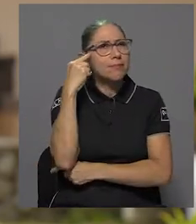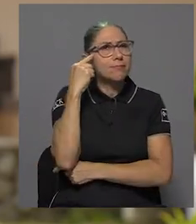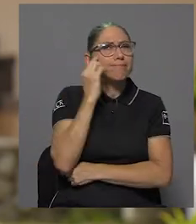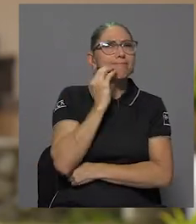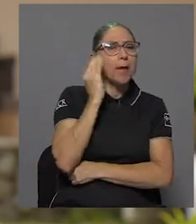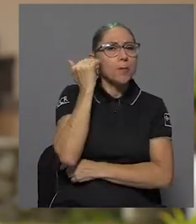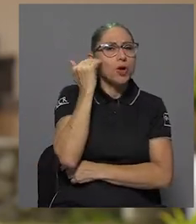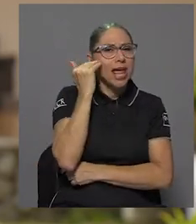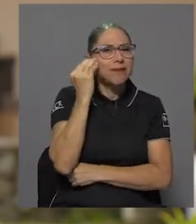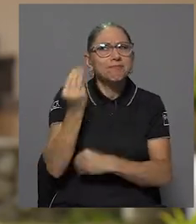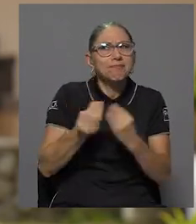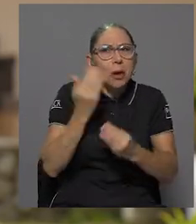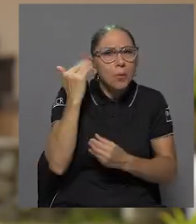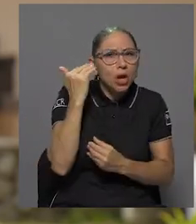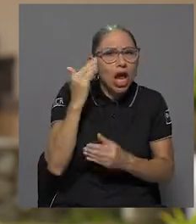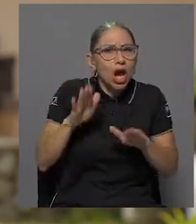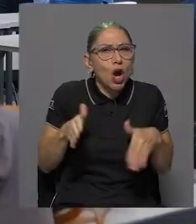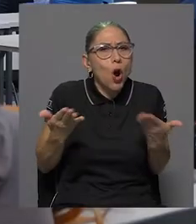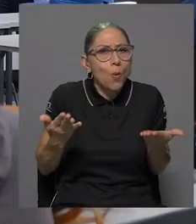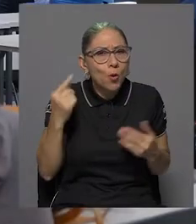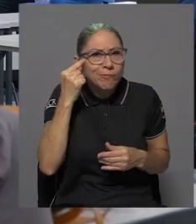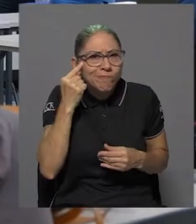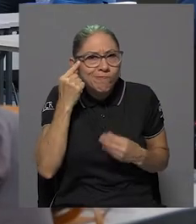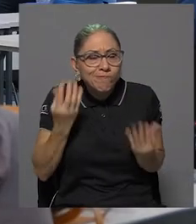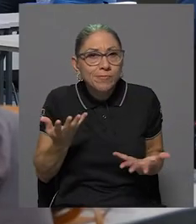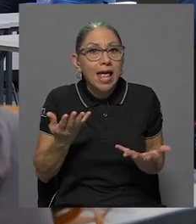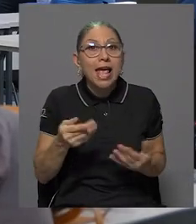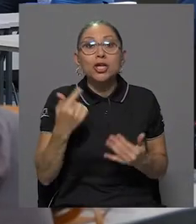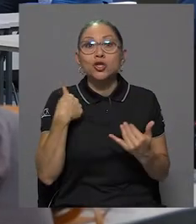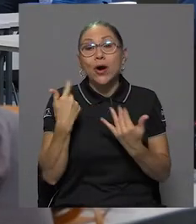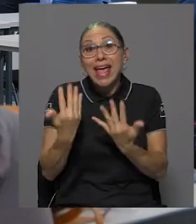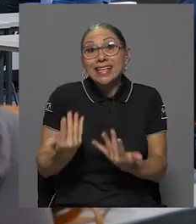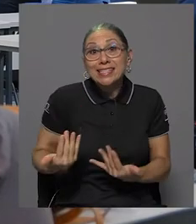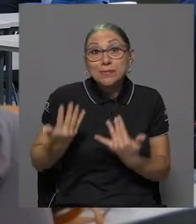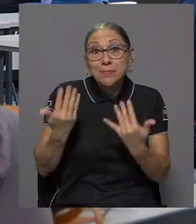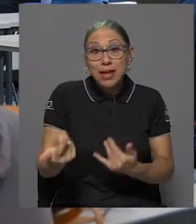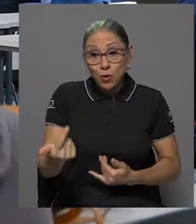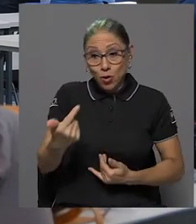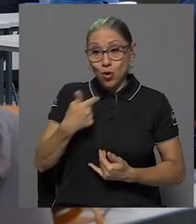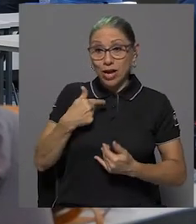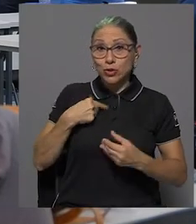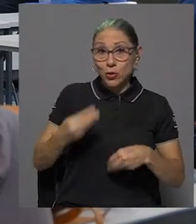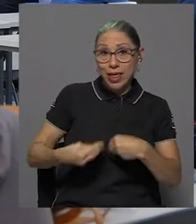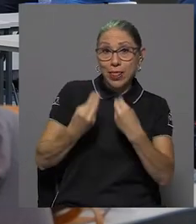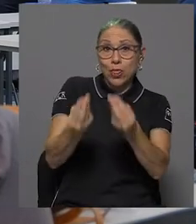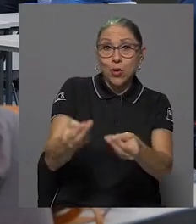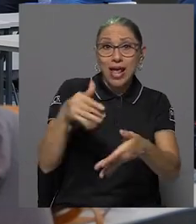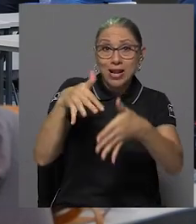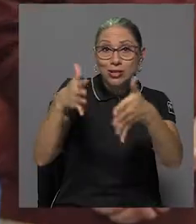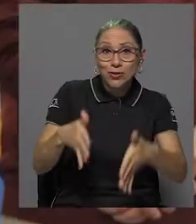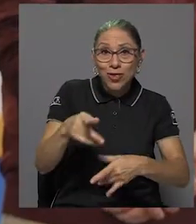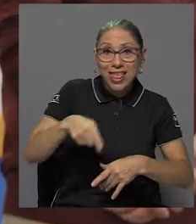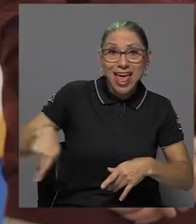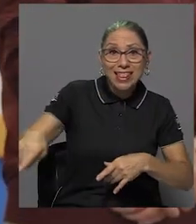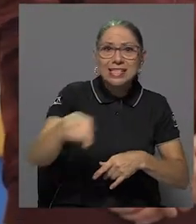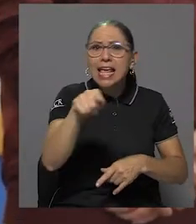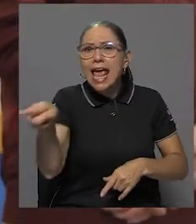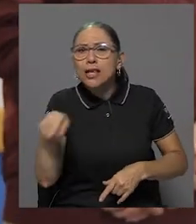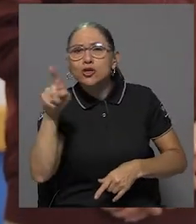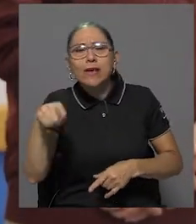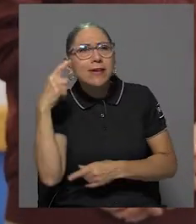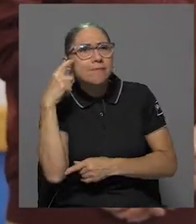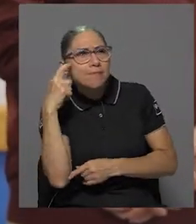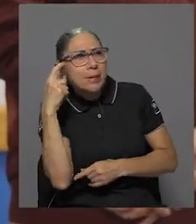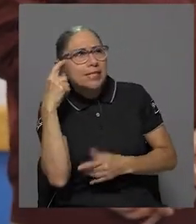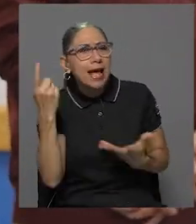se pregunten por qué esto, cómo, ¿verdad? Entonces yo espero que esos pensamientos que yo les vaya a dar a los estudiantes sobre criticar todo, sobre